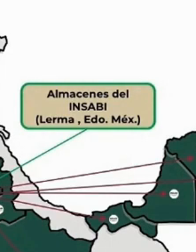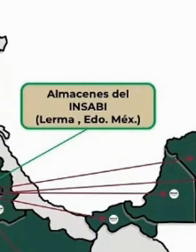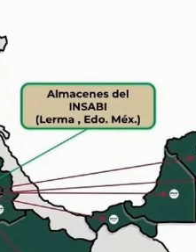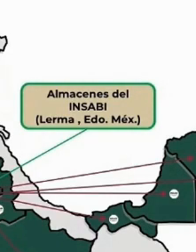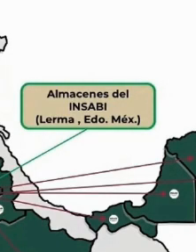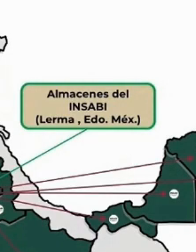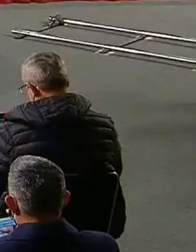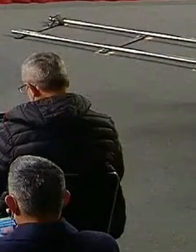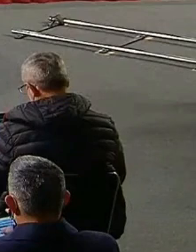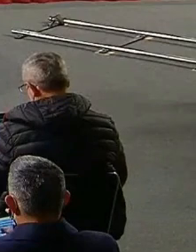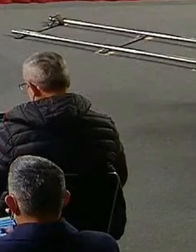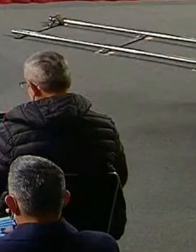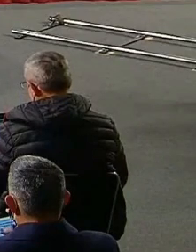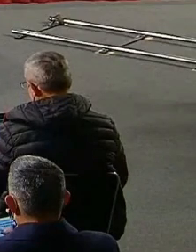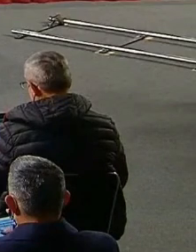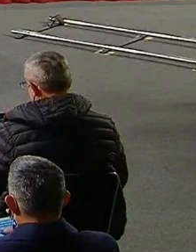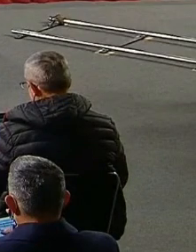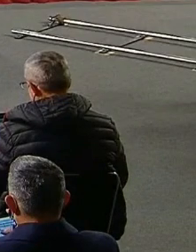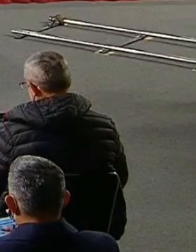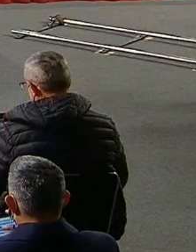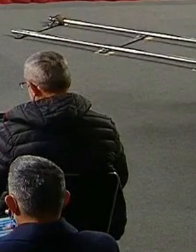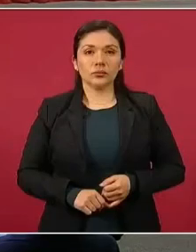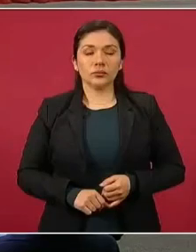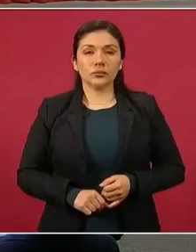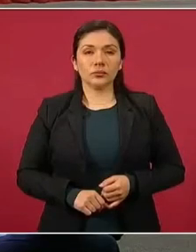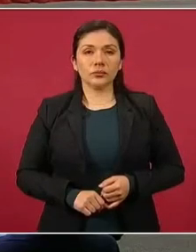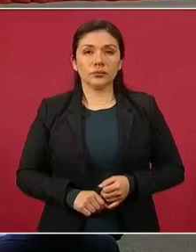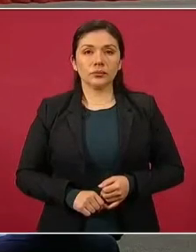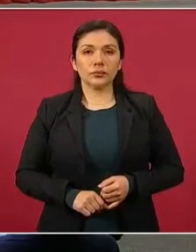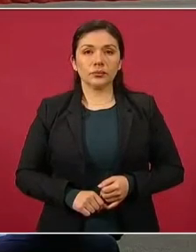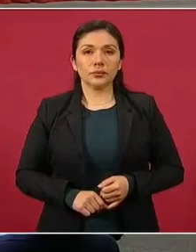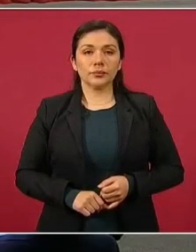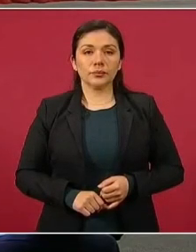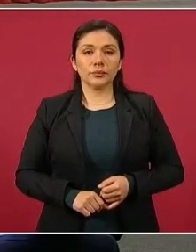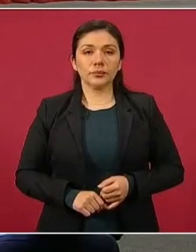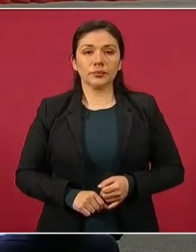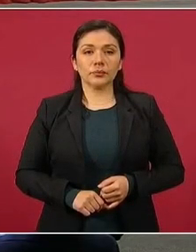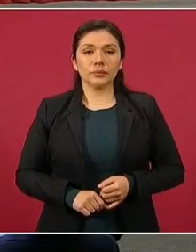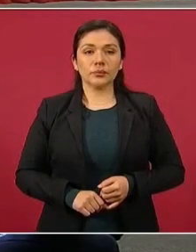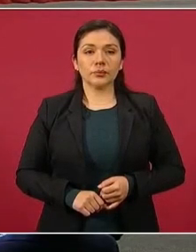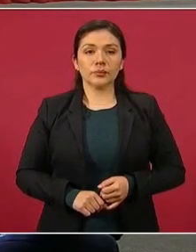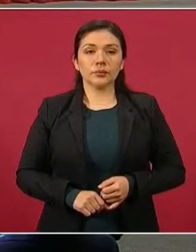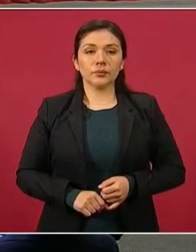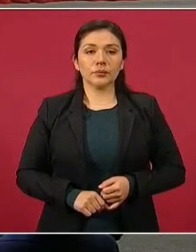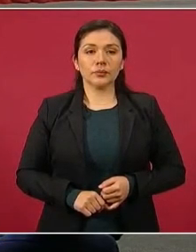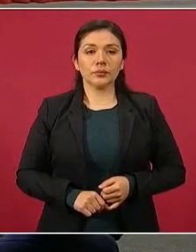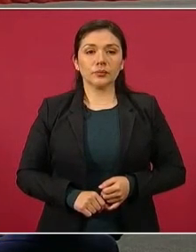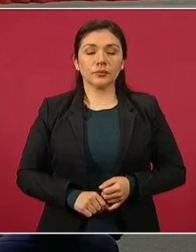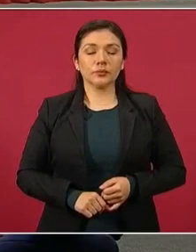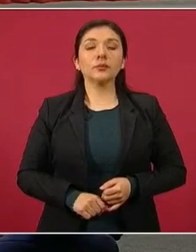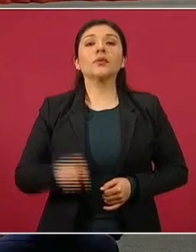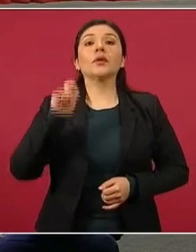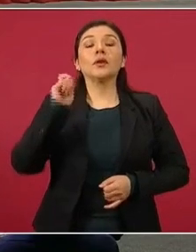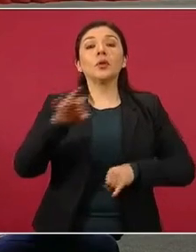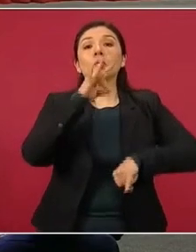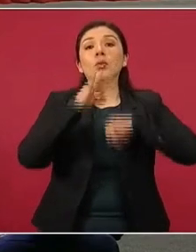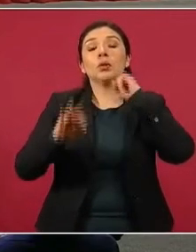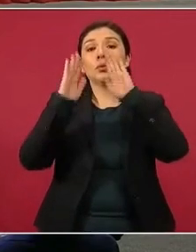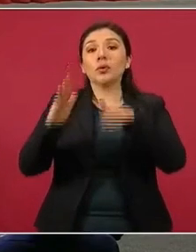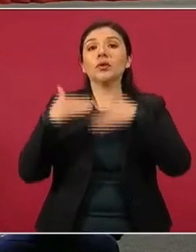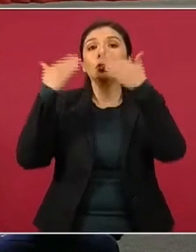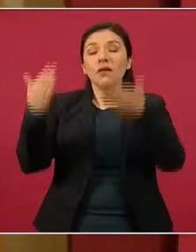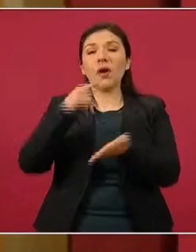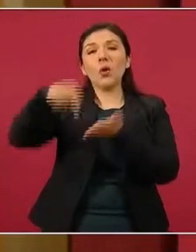piezas, 287 toneladas. Adelante. En lo que es el destino final, hacia las